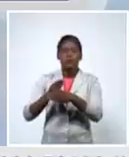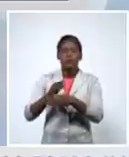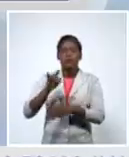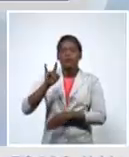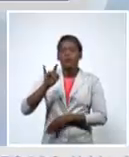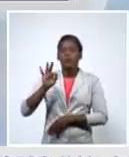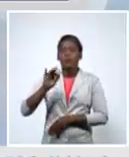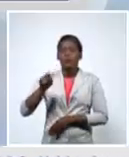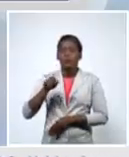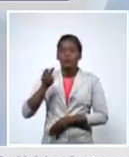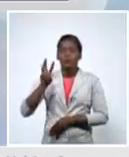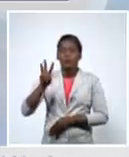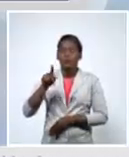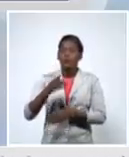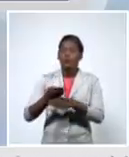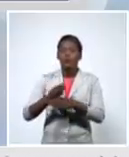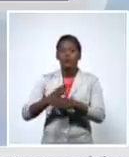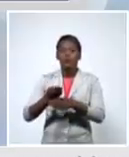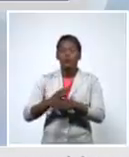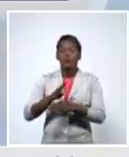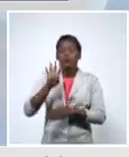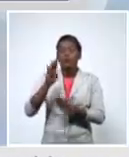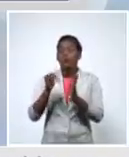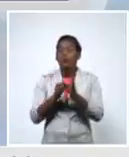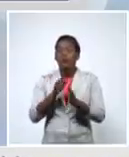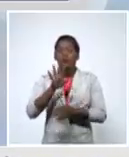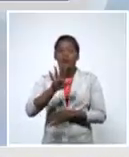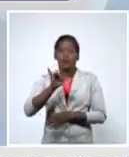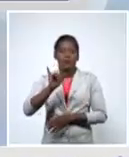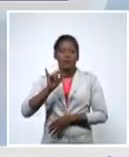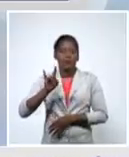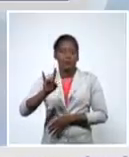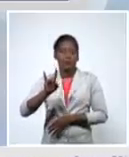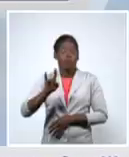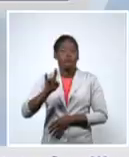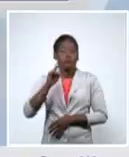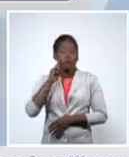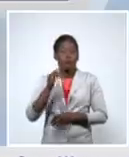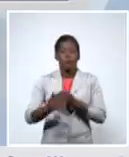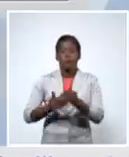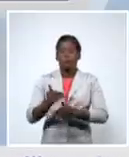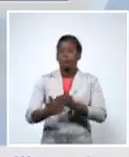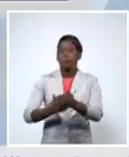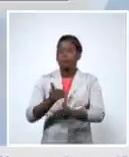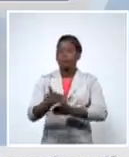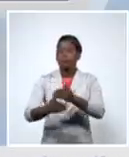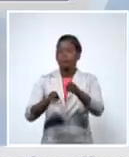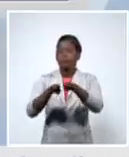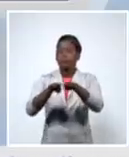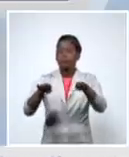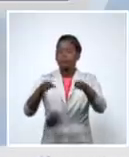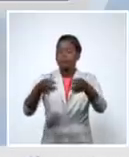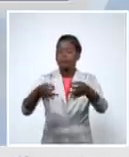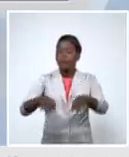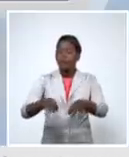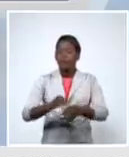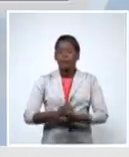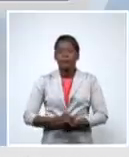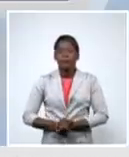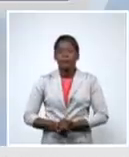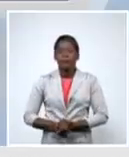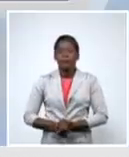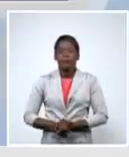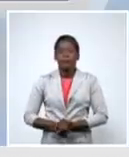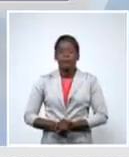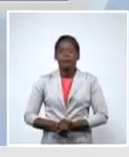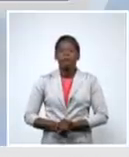hablando de 4.569 con una evolución clínica estable y ya